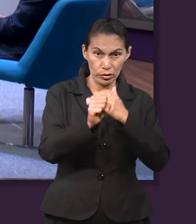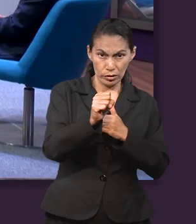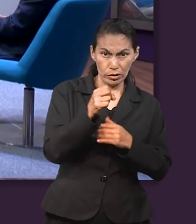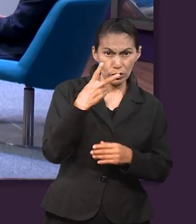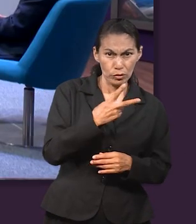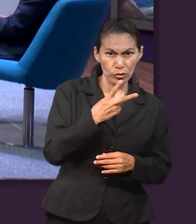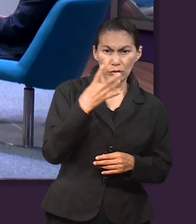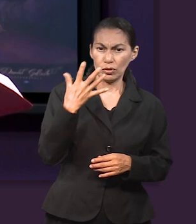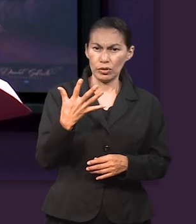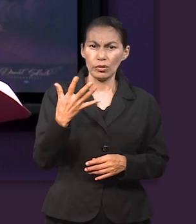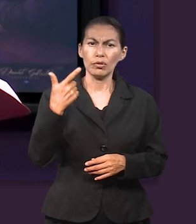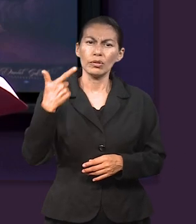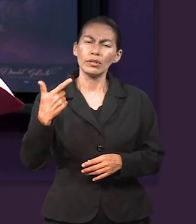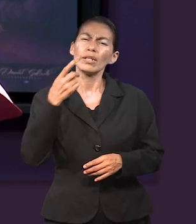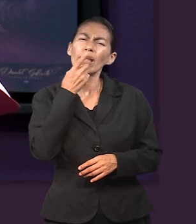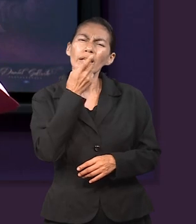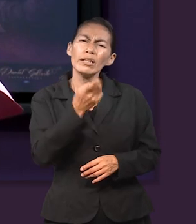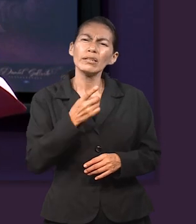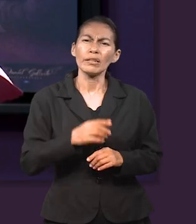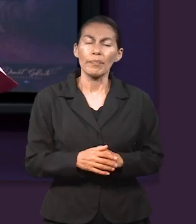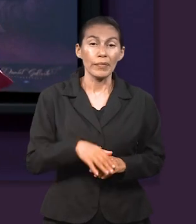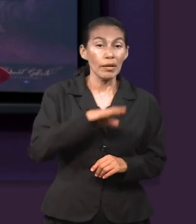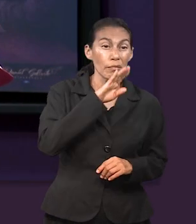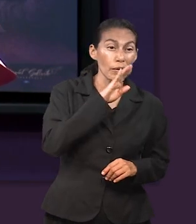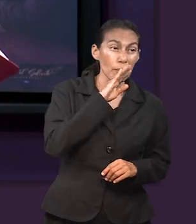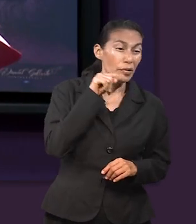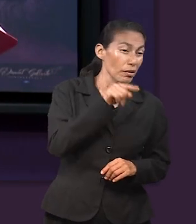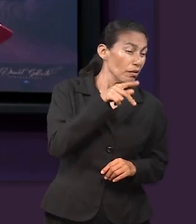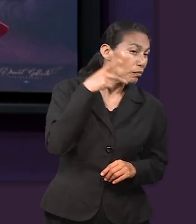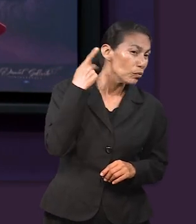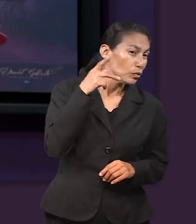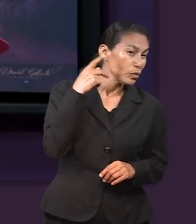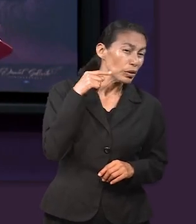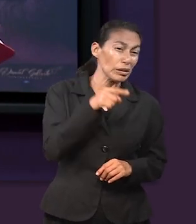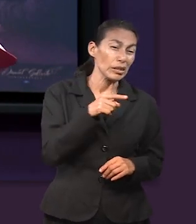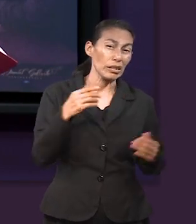en Oseas 2, 5 al 7, dice,